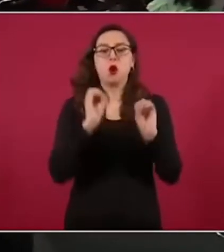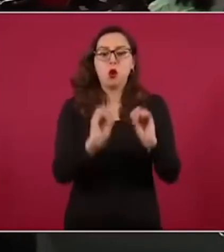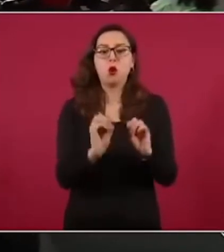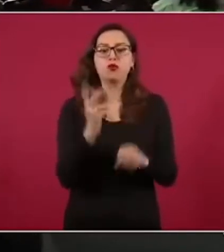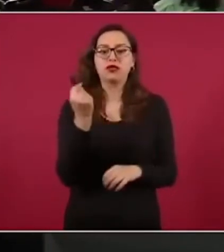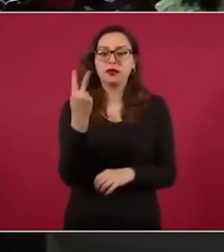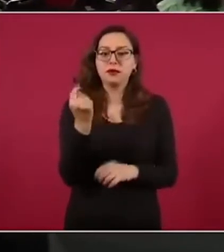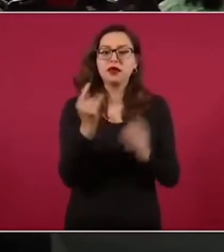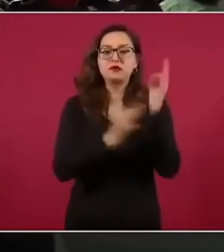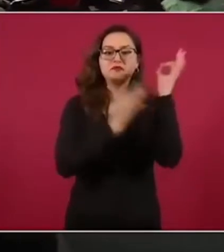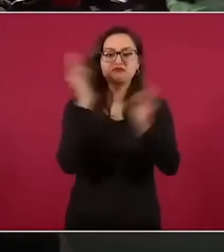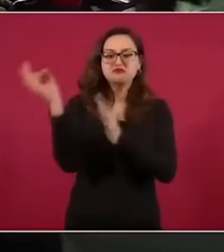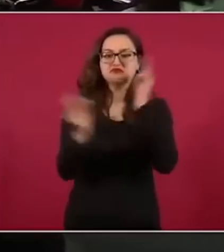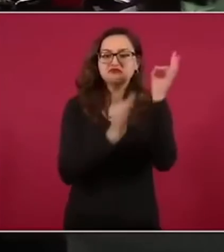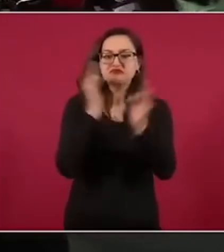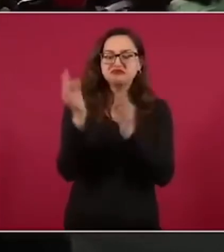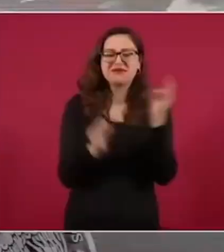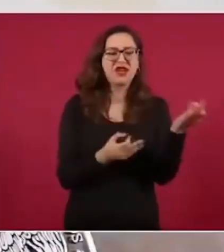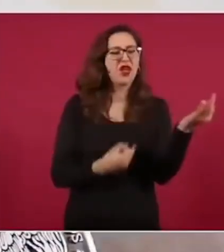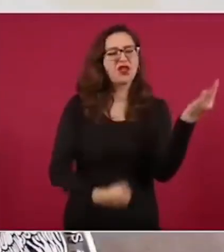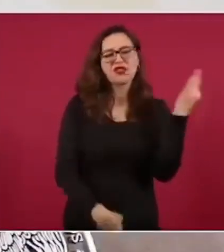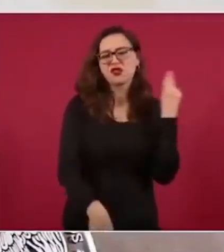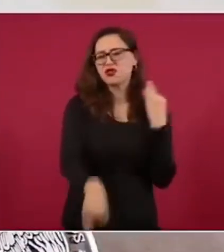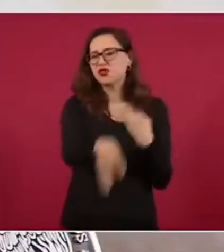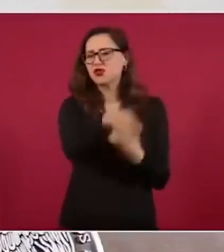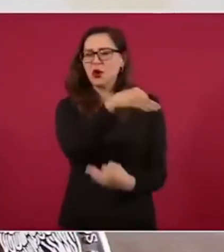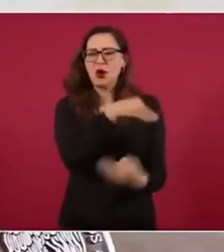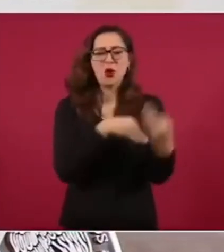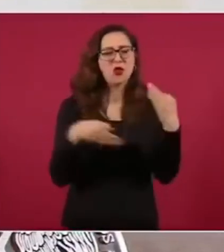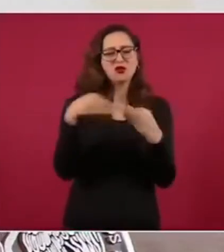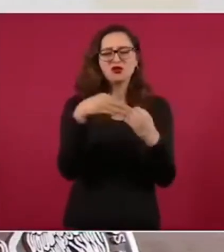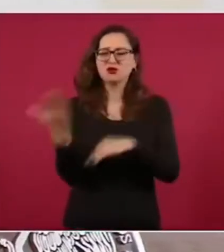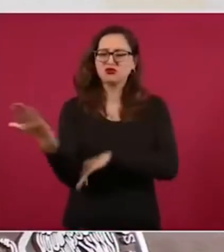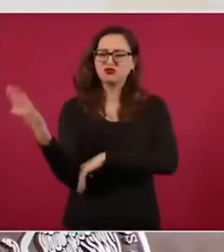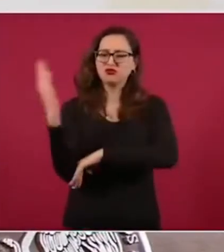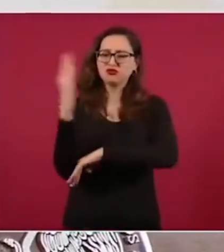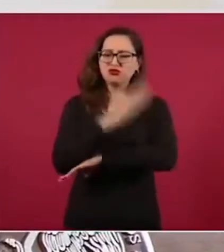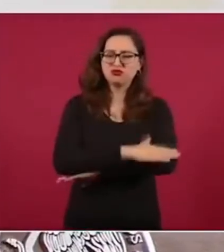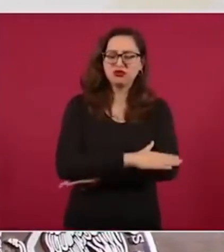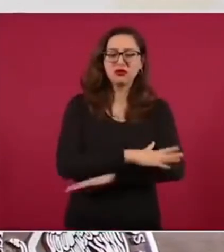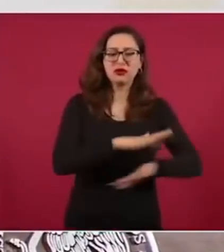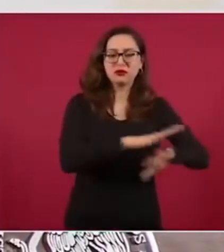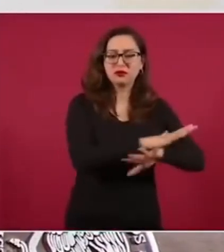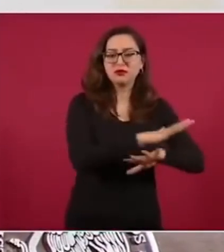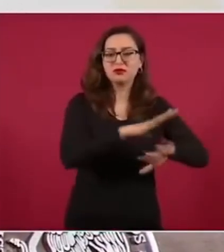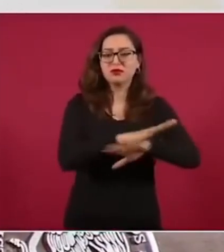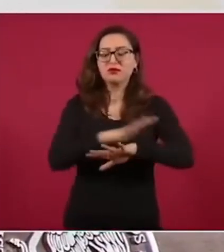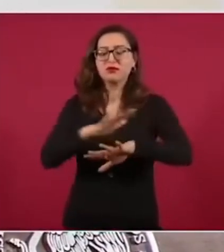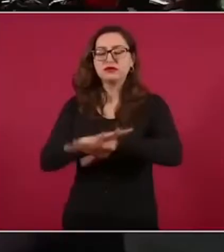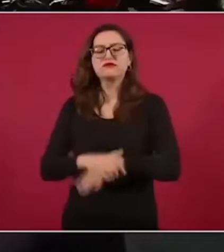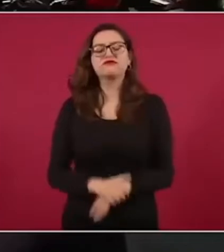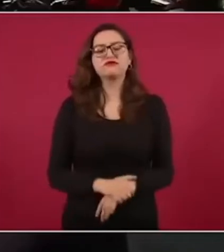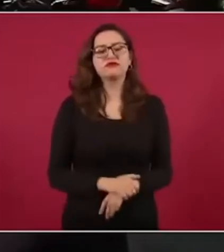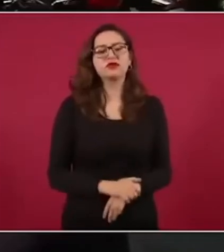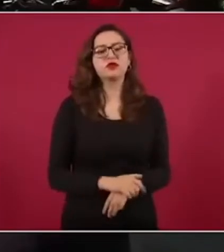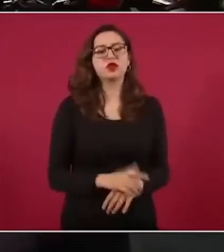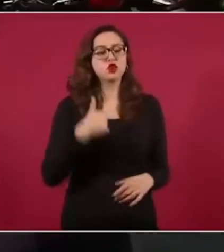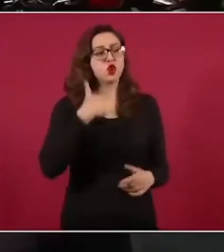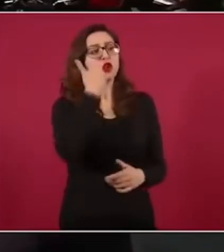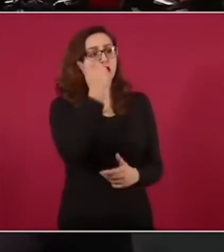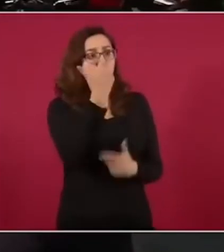y en el transcurso del día le vas cambiando. Pero hagamos una propuesta, presidente. Y